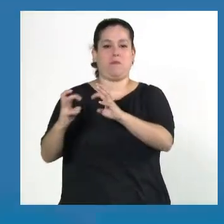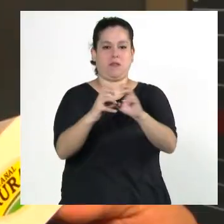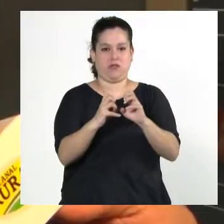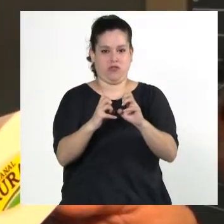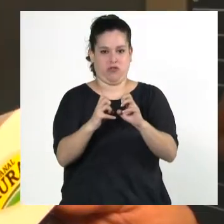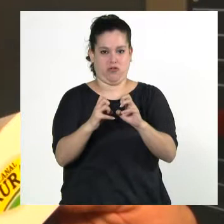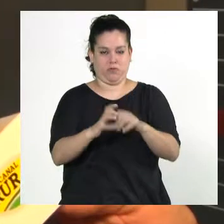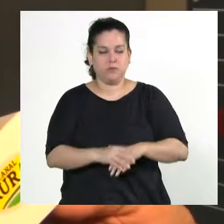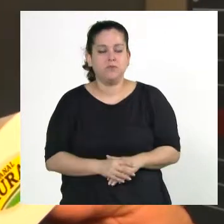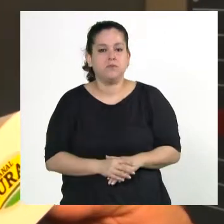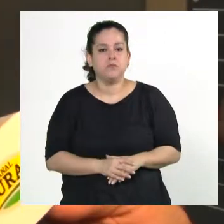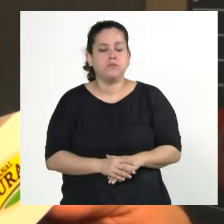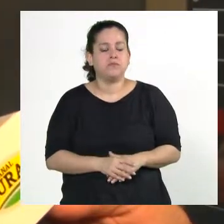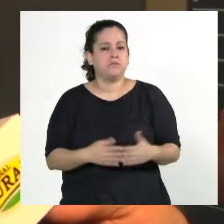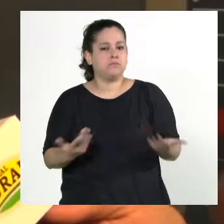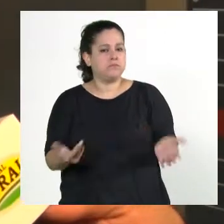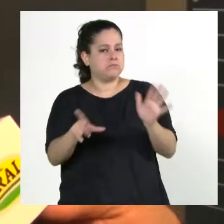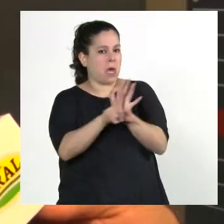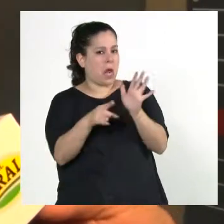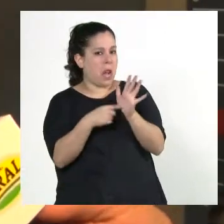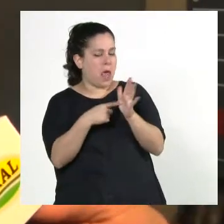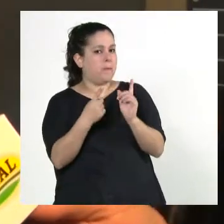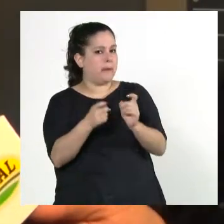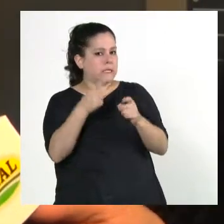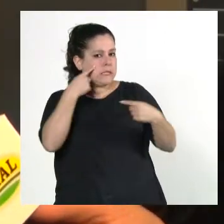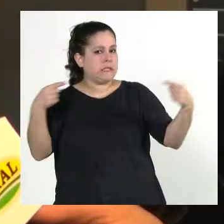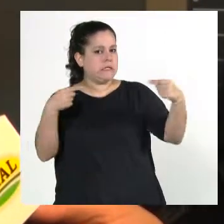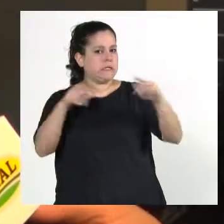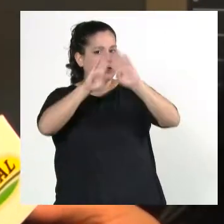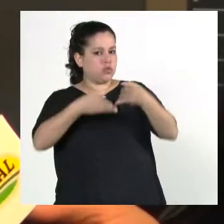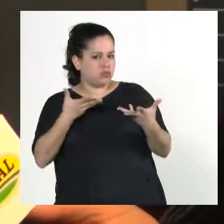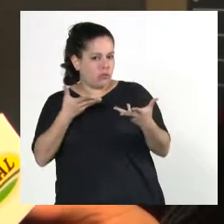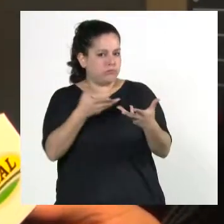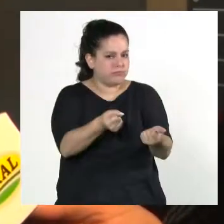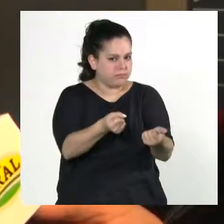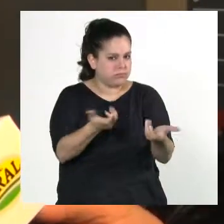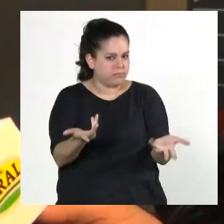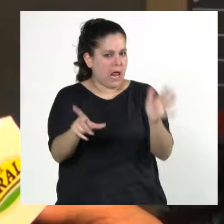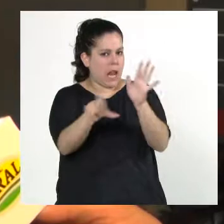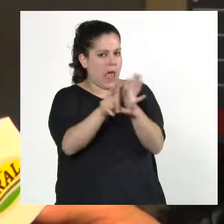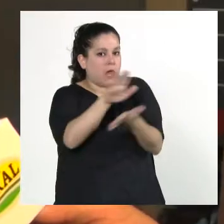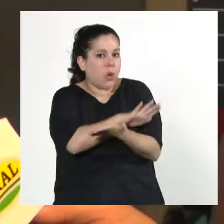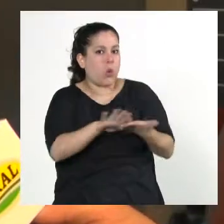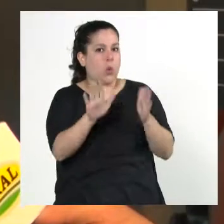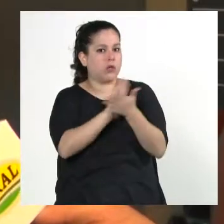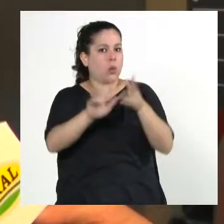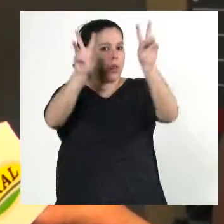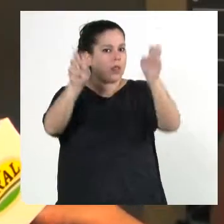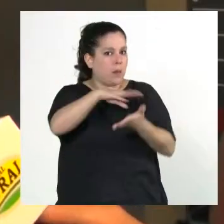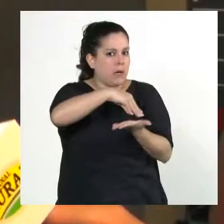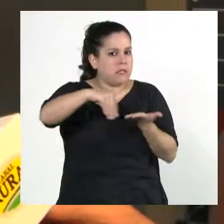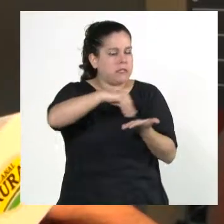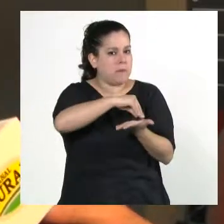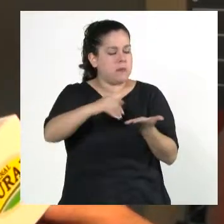No se respeta la institucionalidad que amerita un tema de la importancia como una nueva ley de semillas. La cual, esa